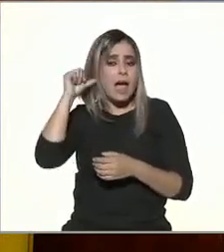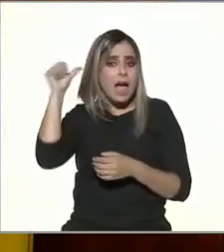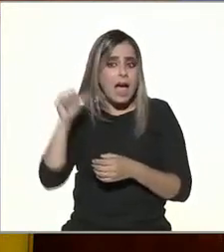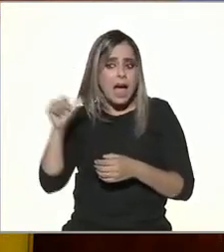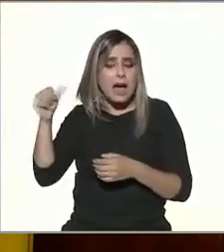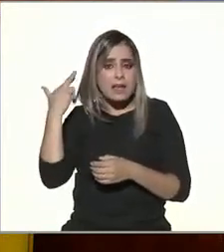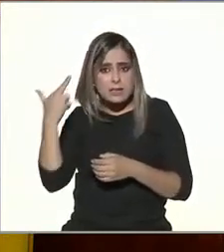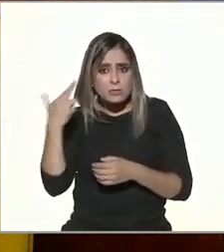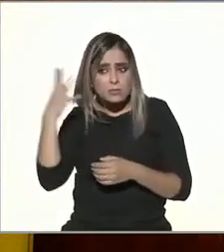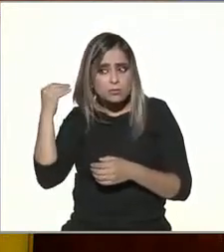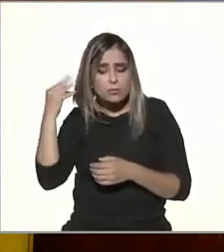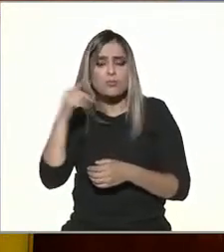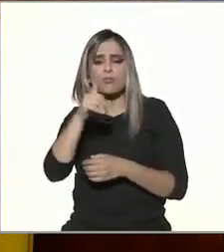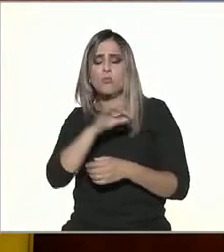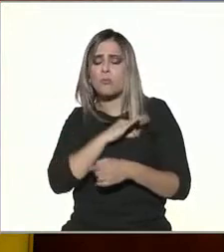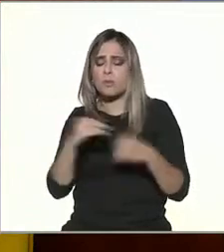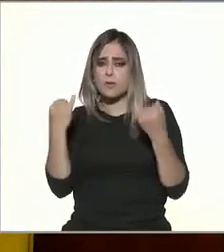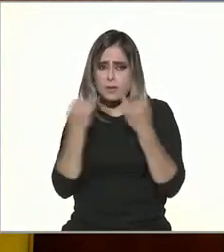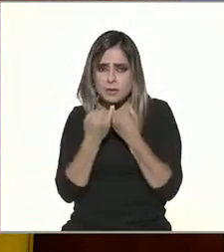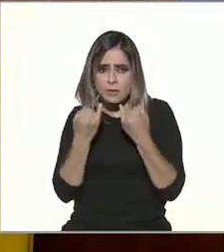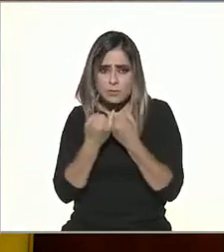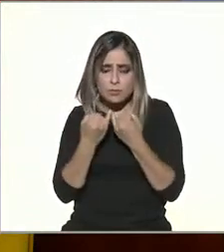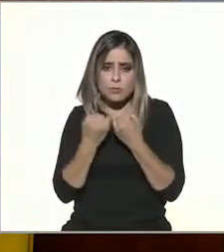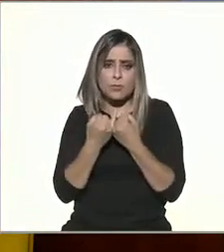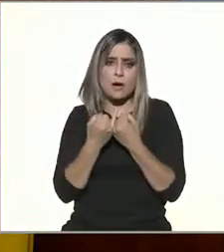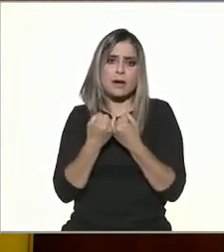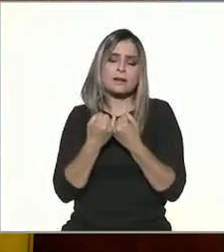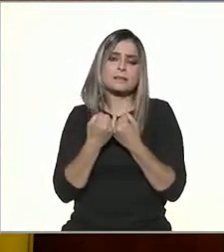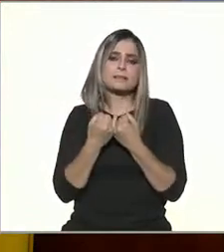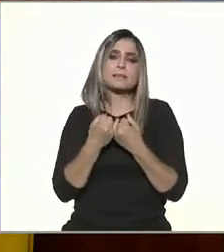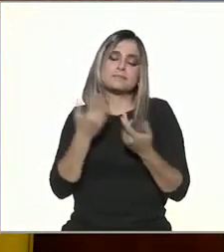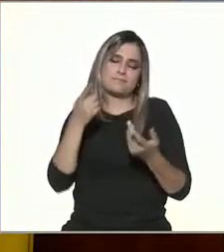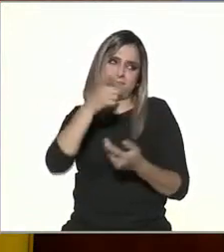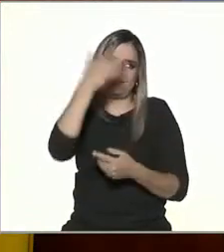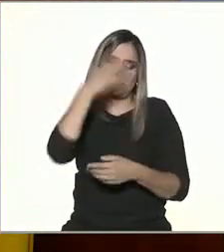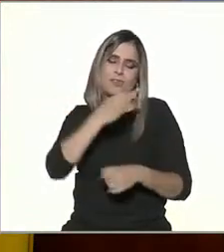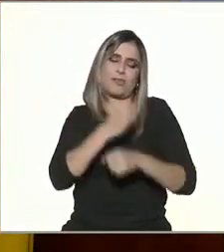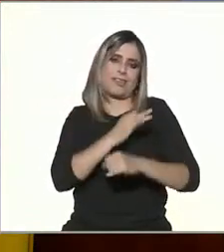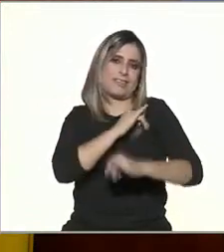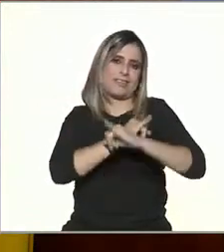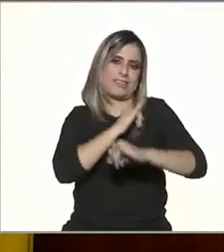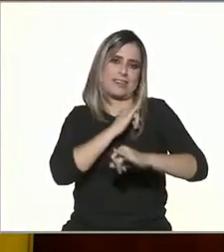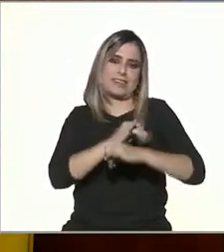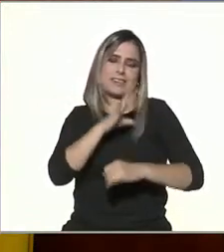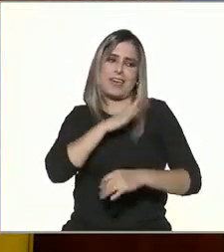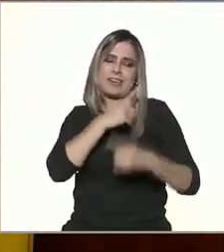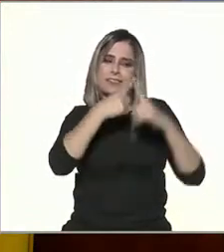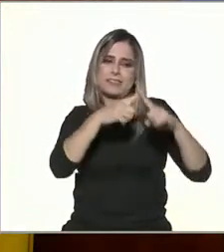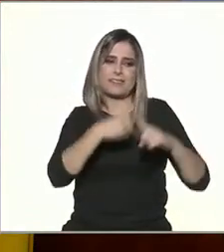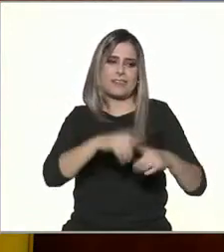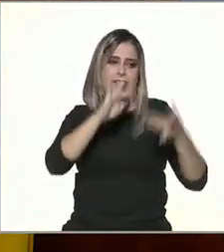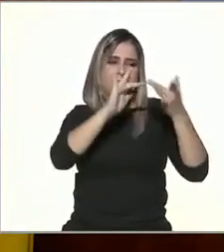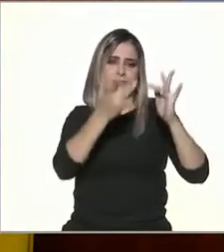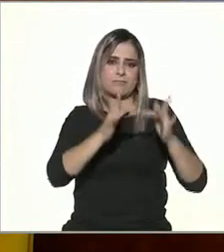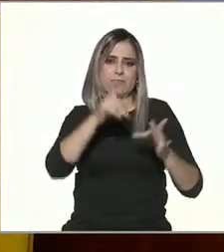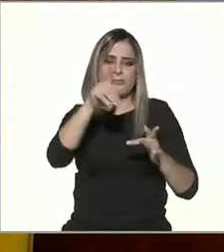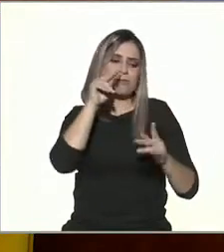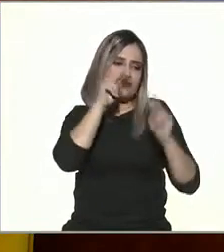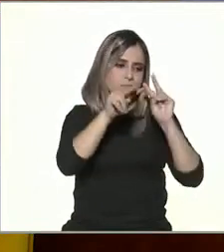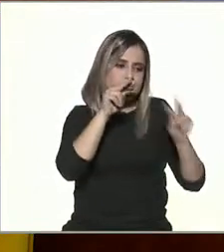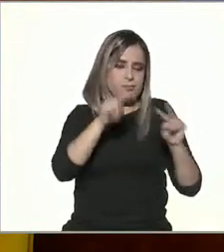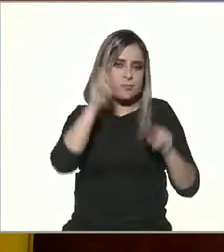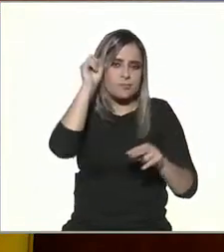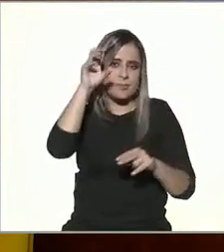transmisiones, pueden hacerlo. Nuevamente, hablando sobre que el Internet pues tiene muchas plataformas en las que pueden encontrar